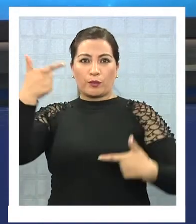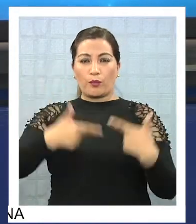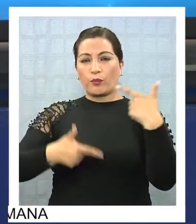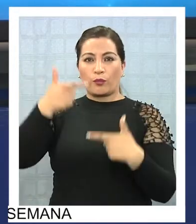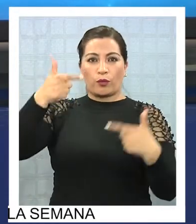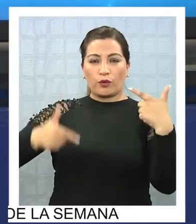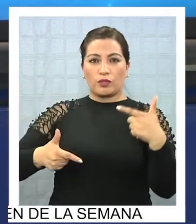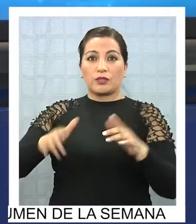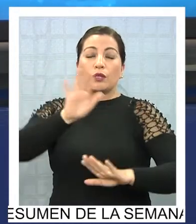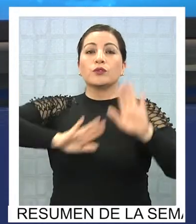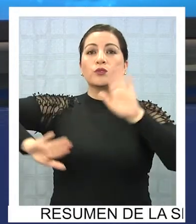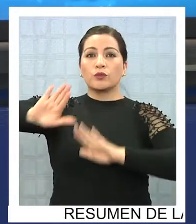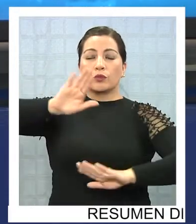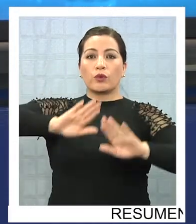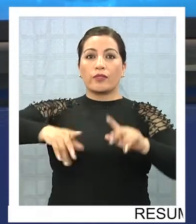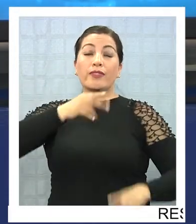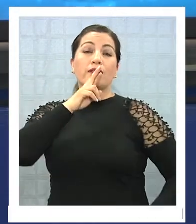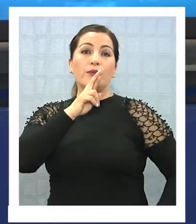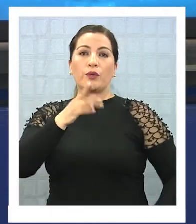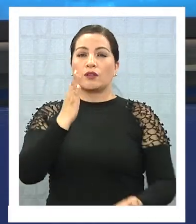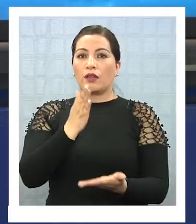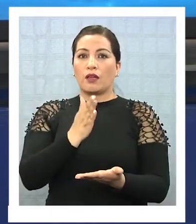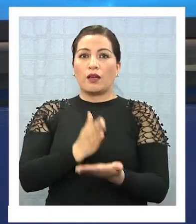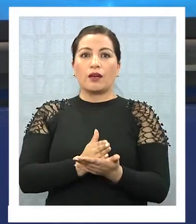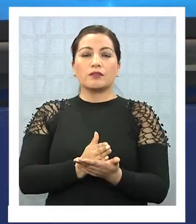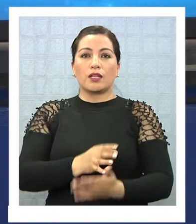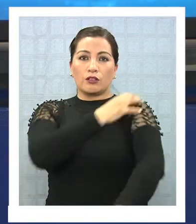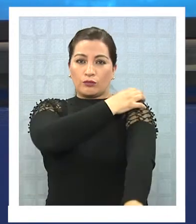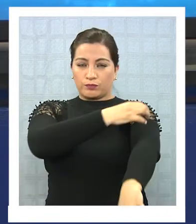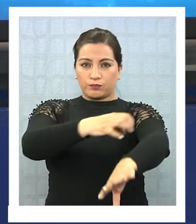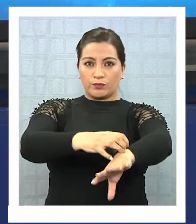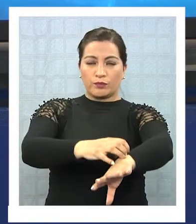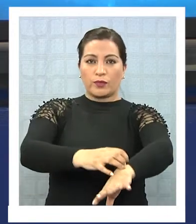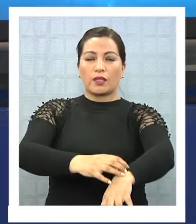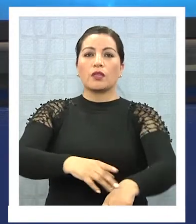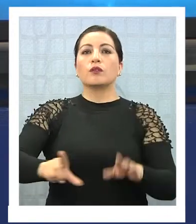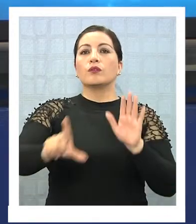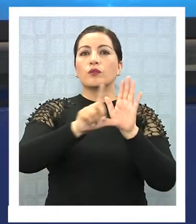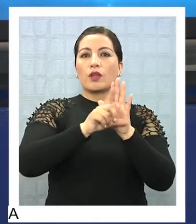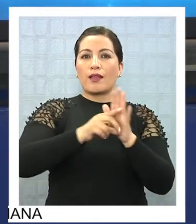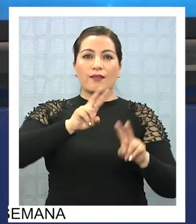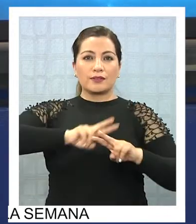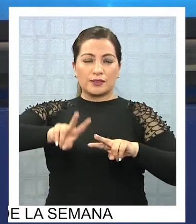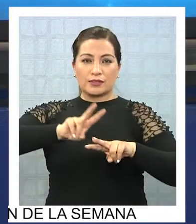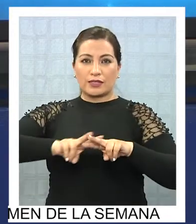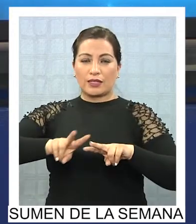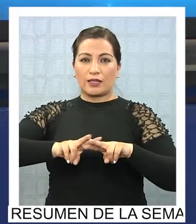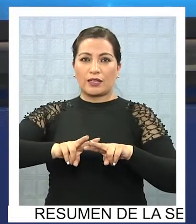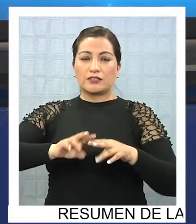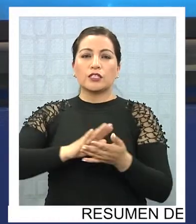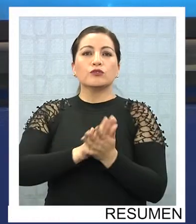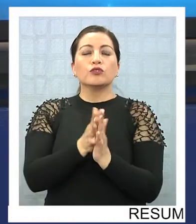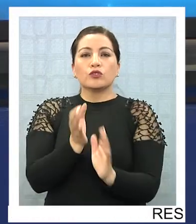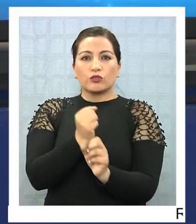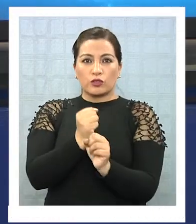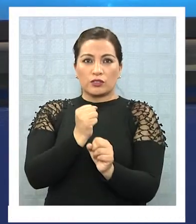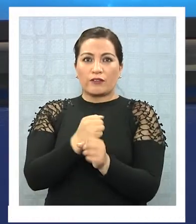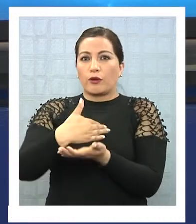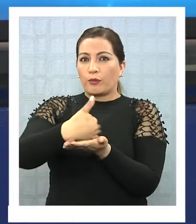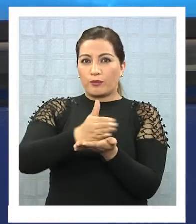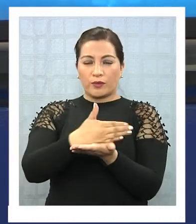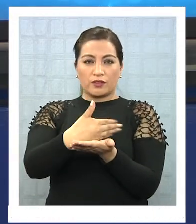en prevención y en respuesta, hasta los niveles comunales, y una ley que establezca instrumentos de gestión, de